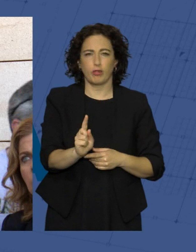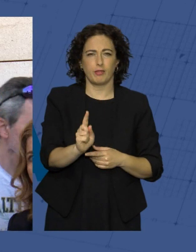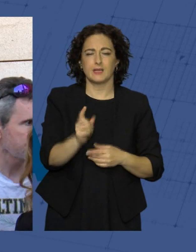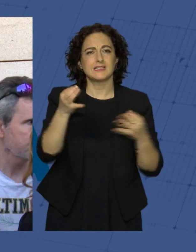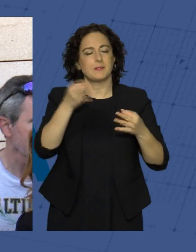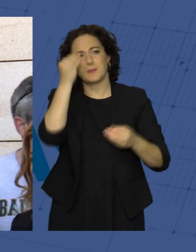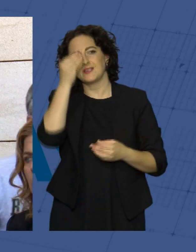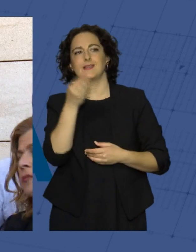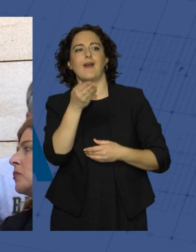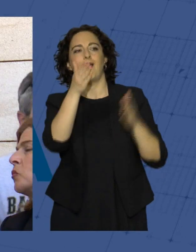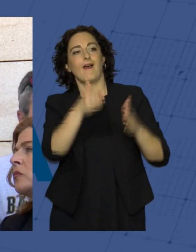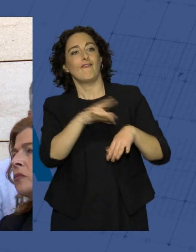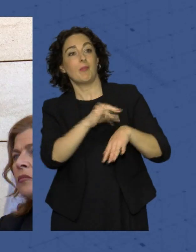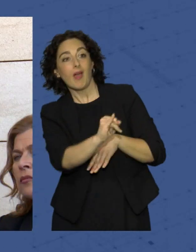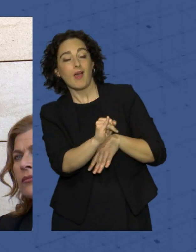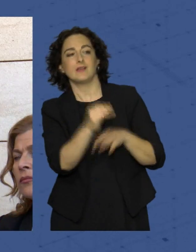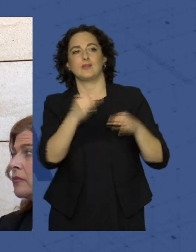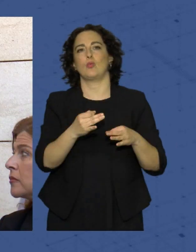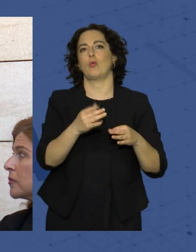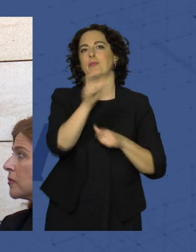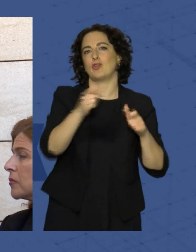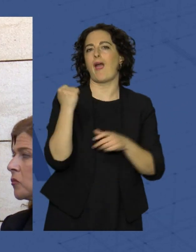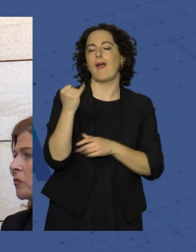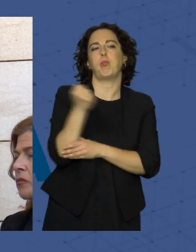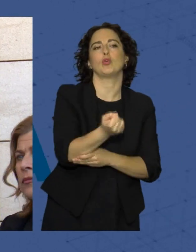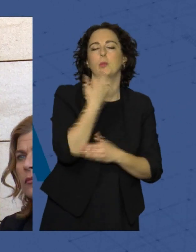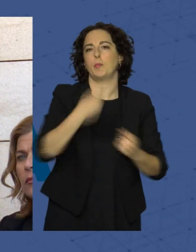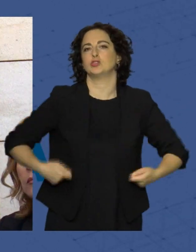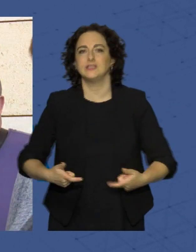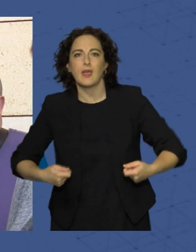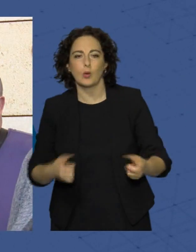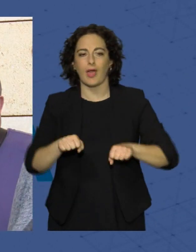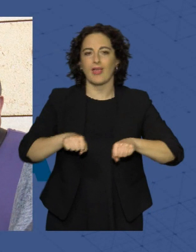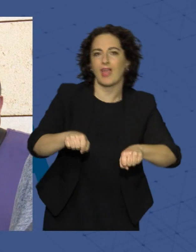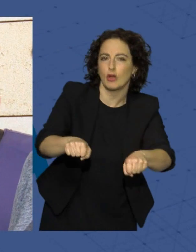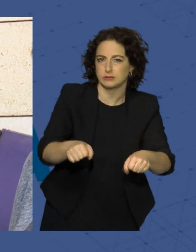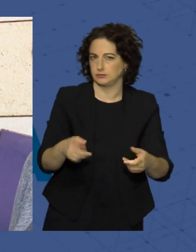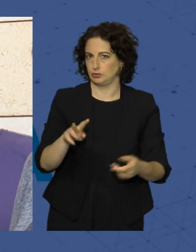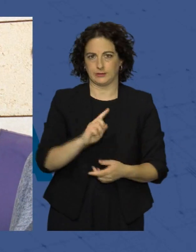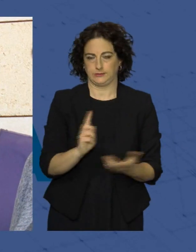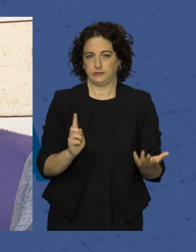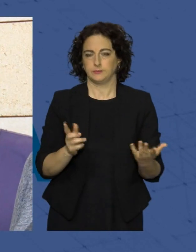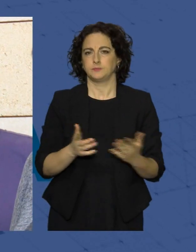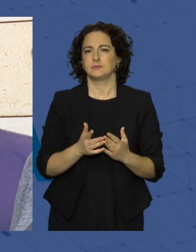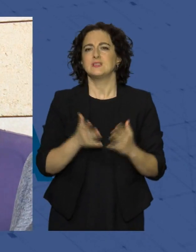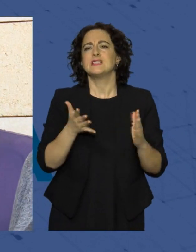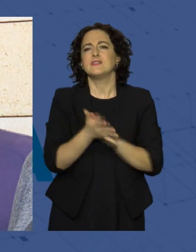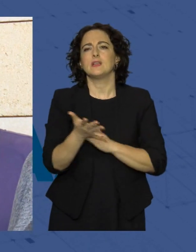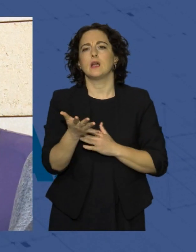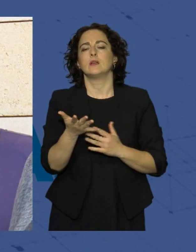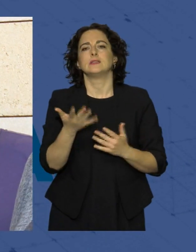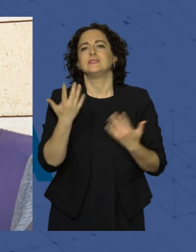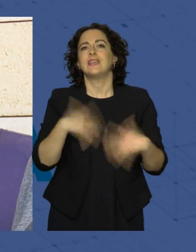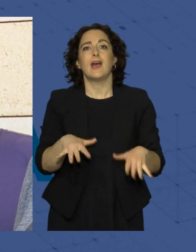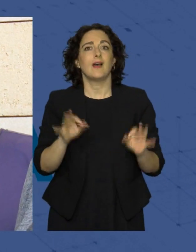se achaca a gente que tiene apoyos ortoprotésicos como son ciudades rodeandadores. Es incurable. Y yo creo que ya